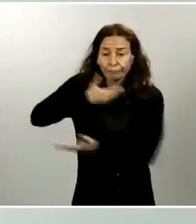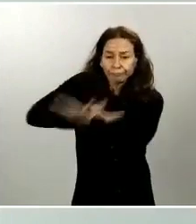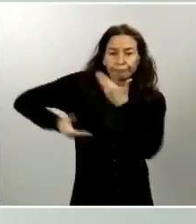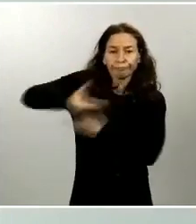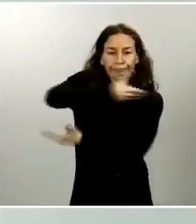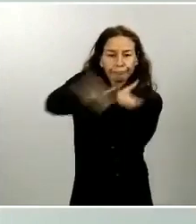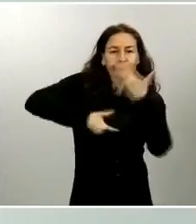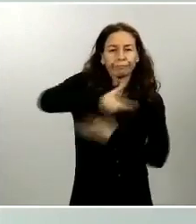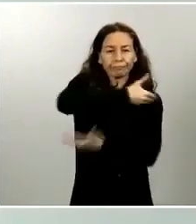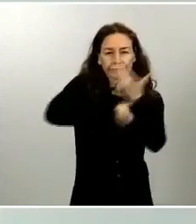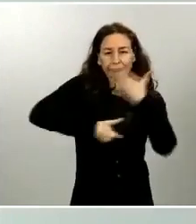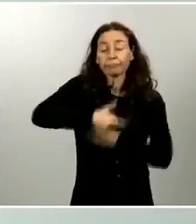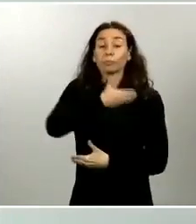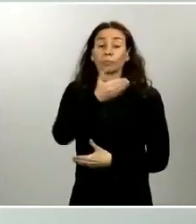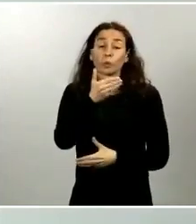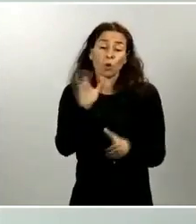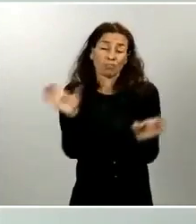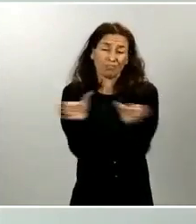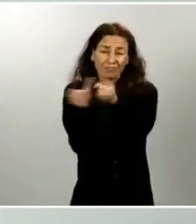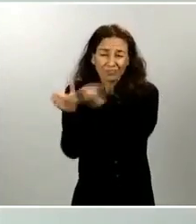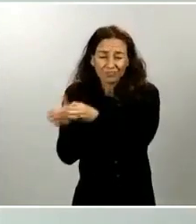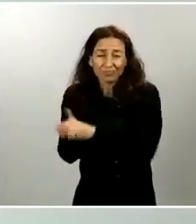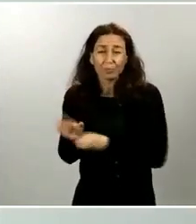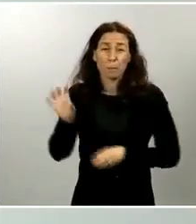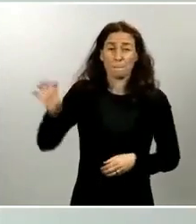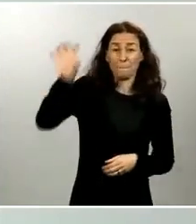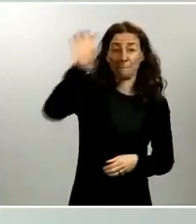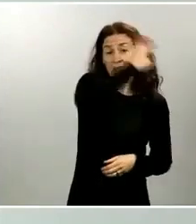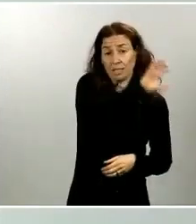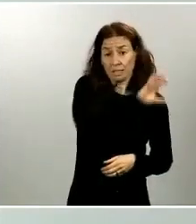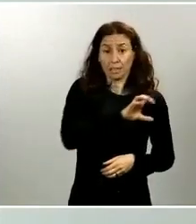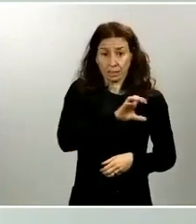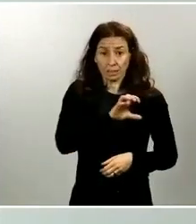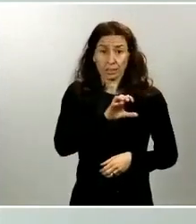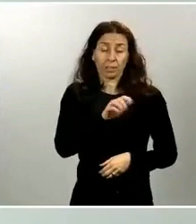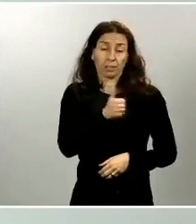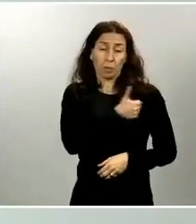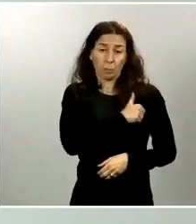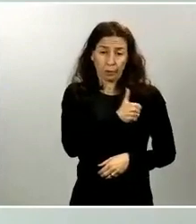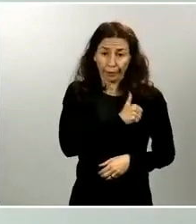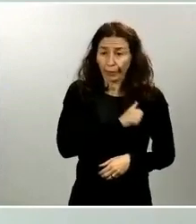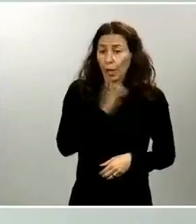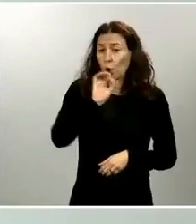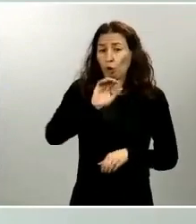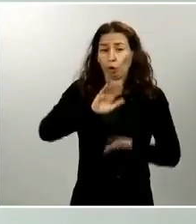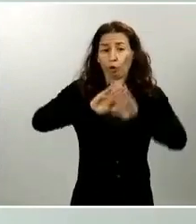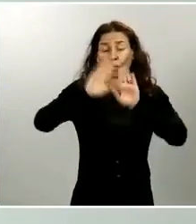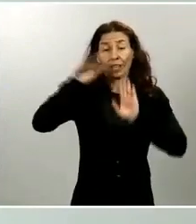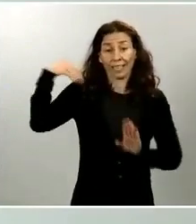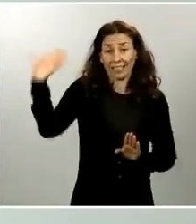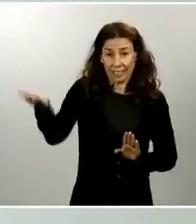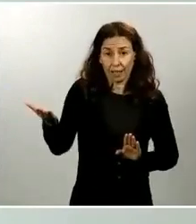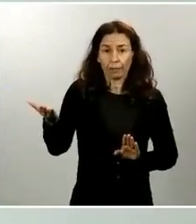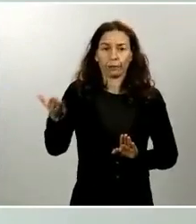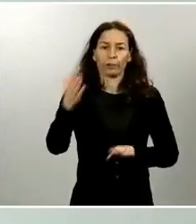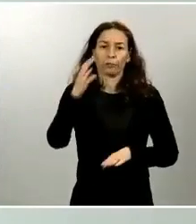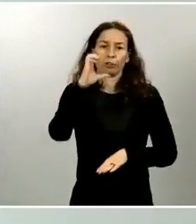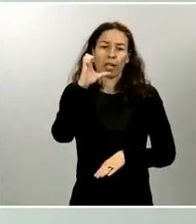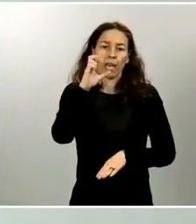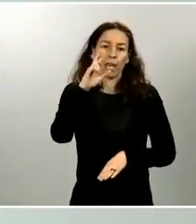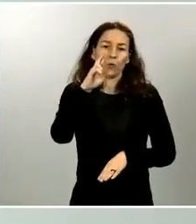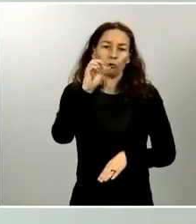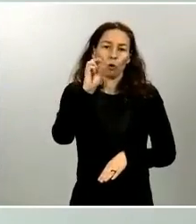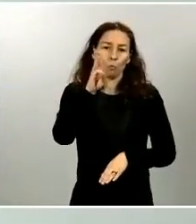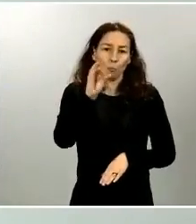policiales homólogas de otros países, así como con organizaciones internacionales Europol o Interpol.